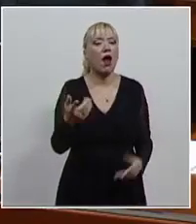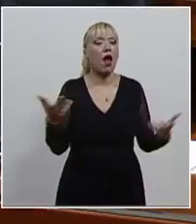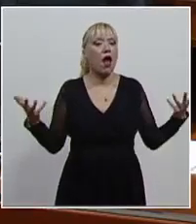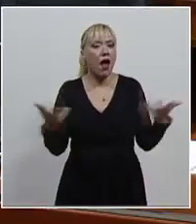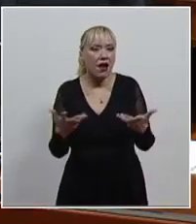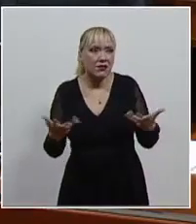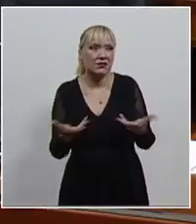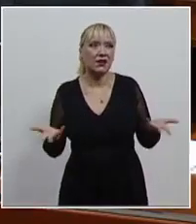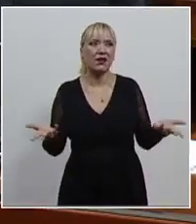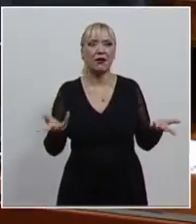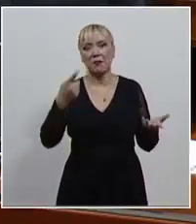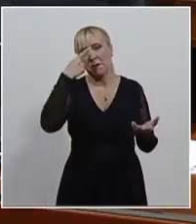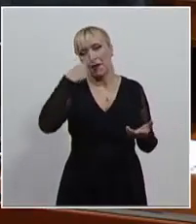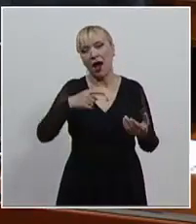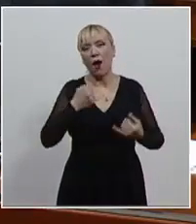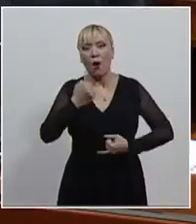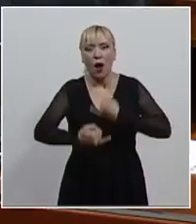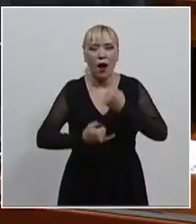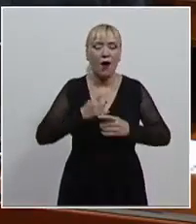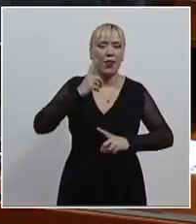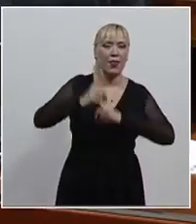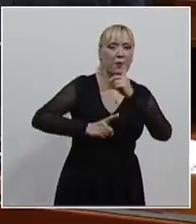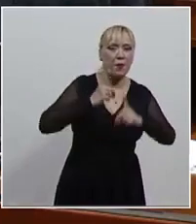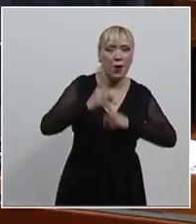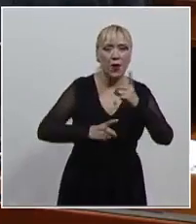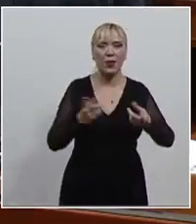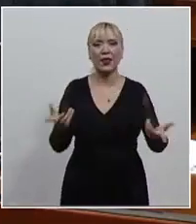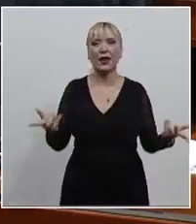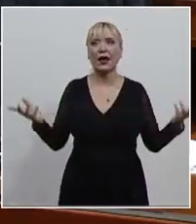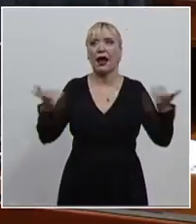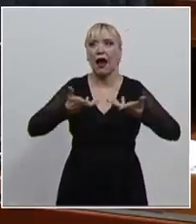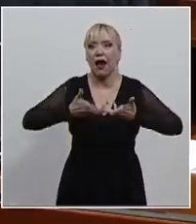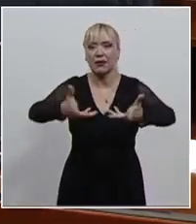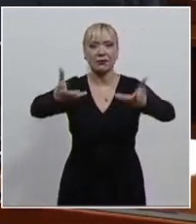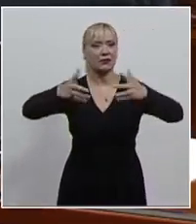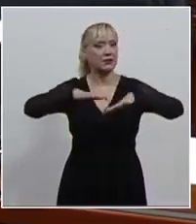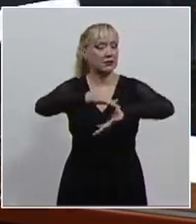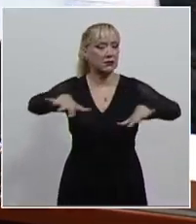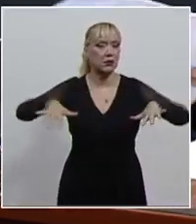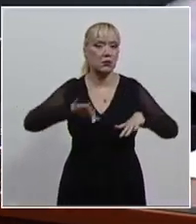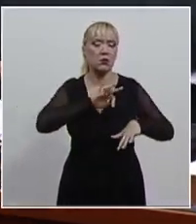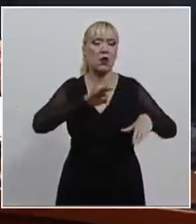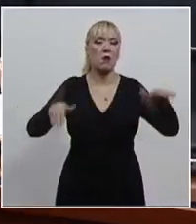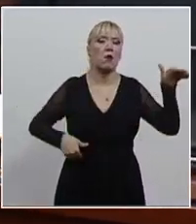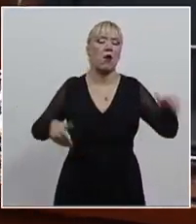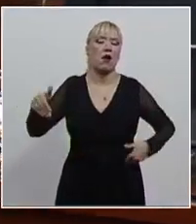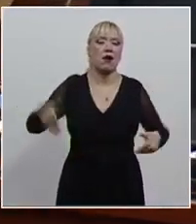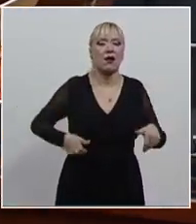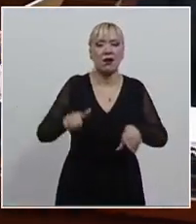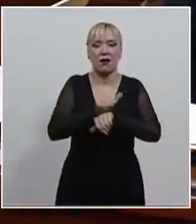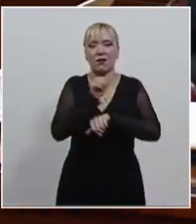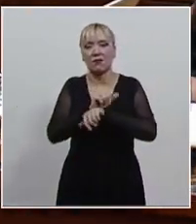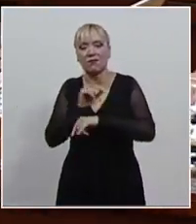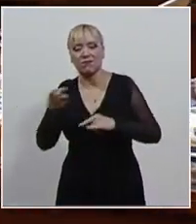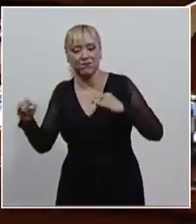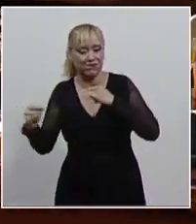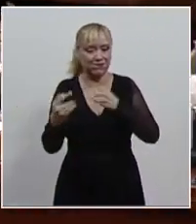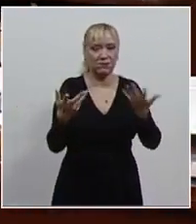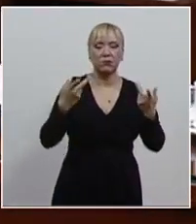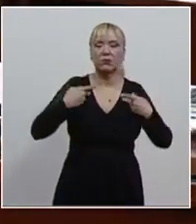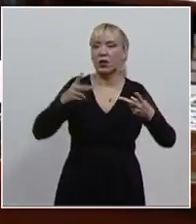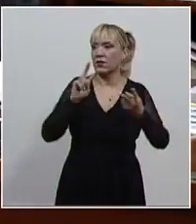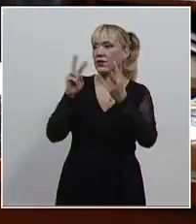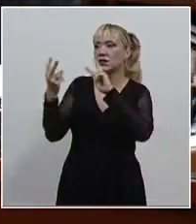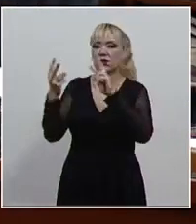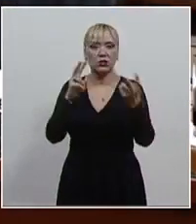o participaran en juegos, deportes o celebraciones en lugares públicos y que causaran molestias o pusieran en peligro a vecinos